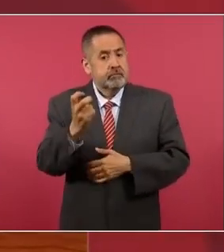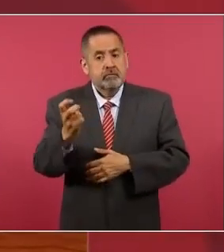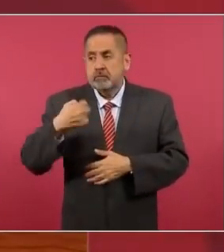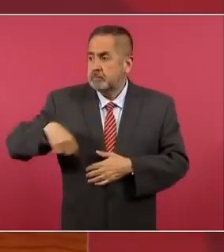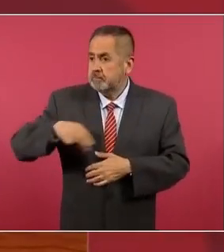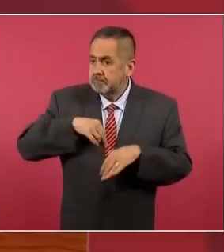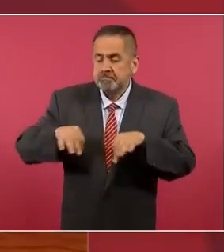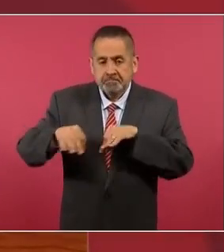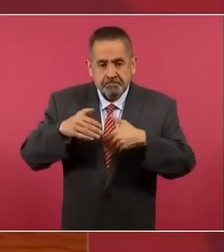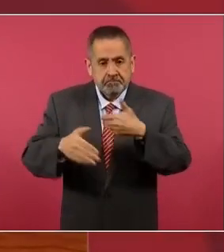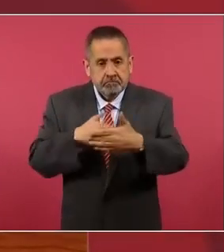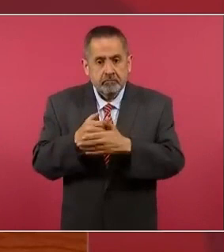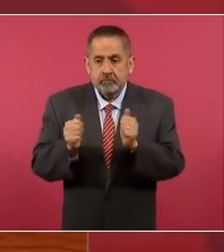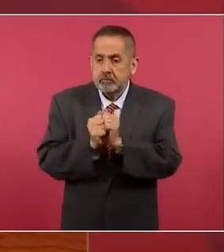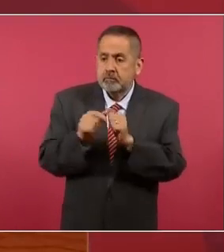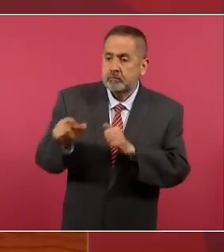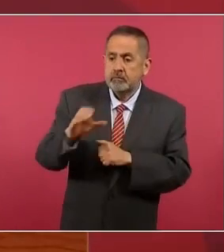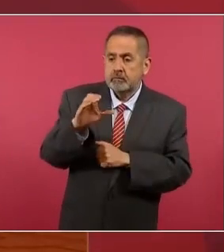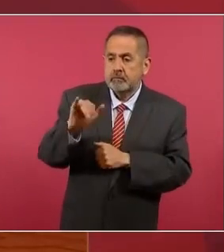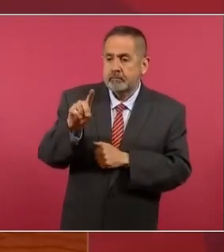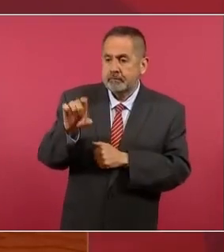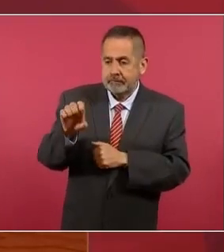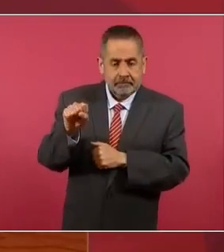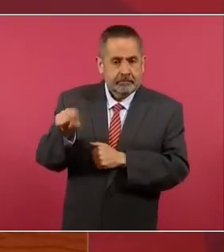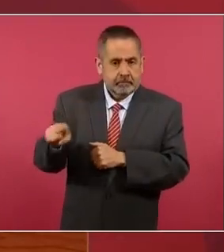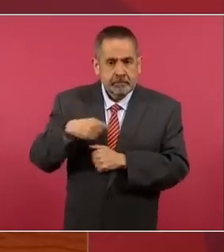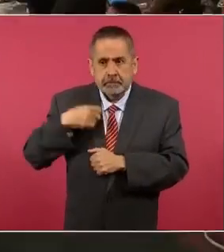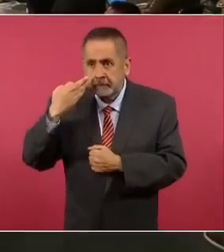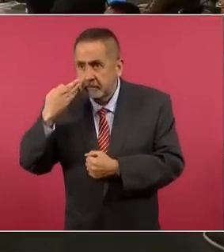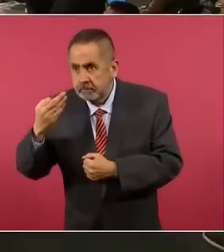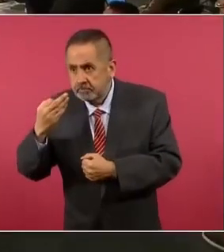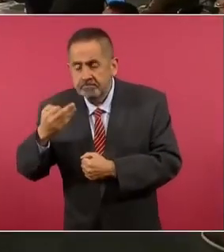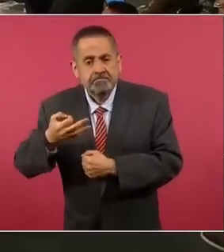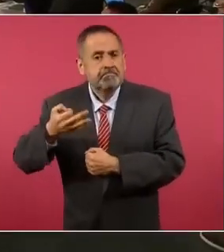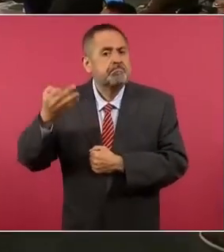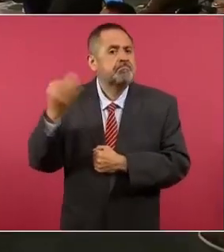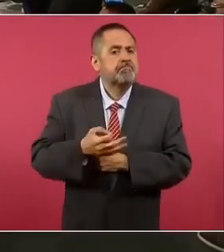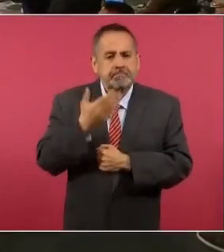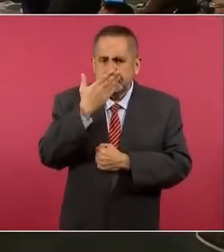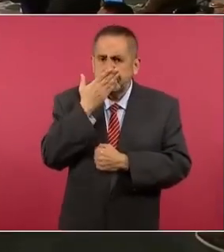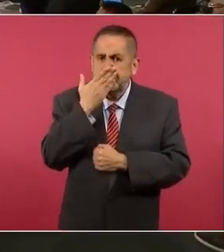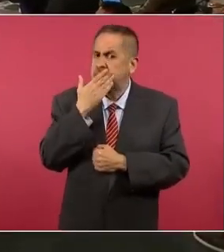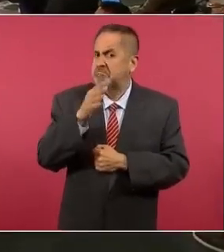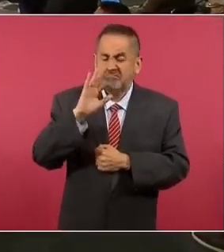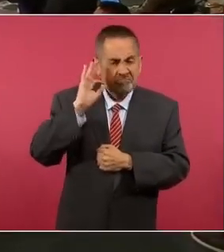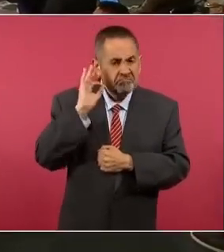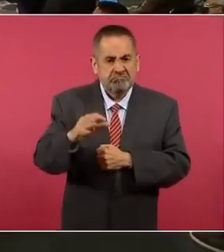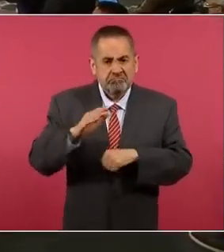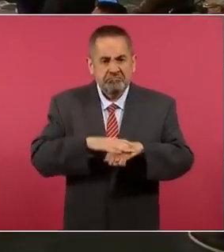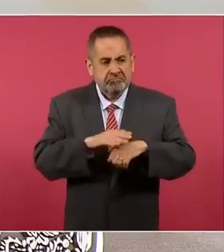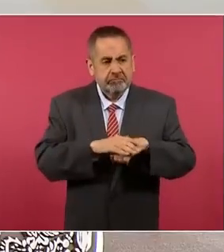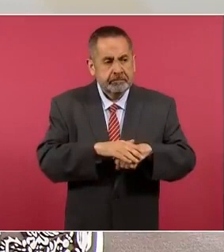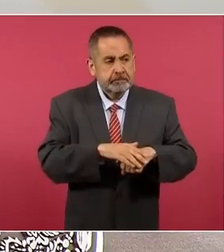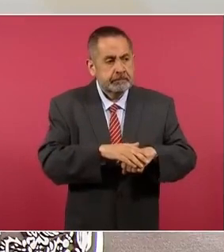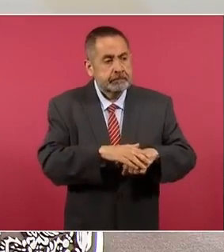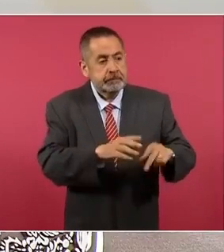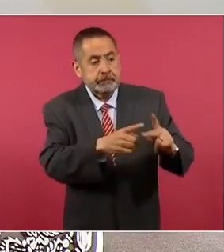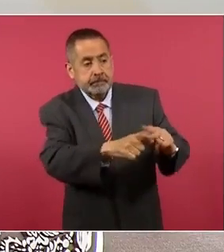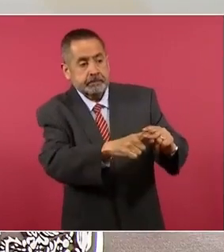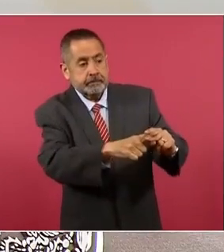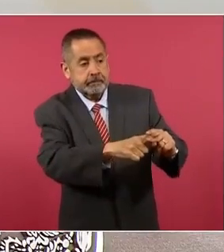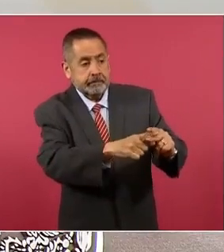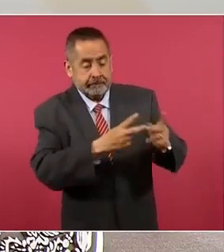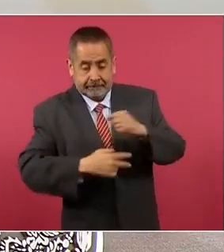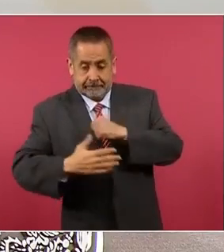con el Cires, porque lo hemos constatado, su eficiencia es magnífica. Sí nos ha alertado